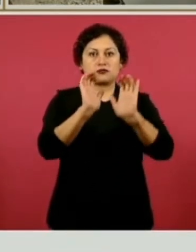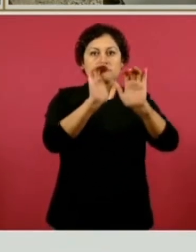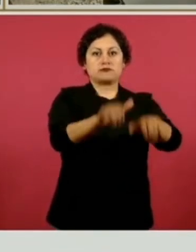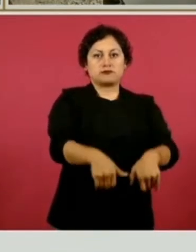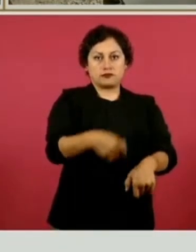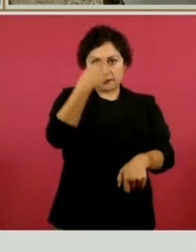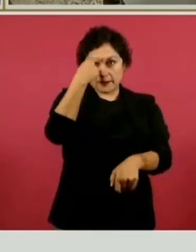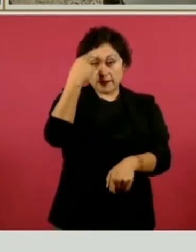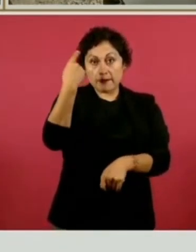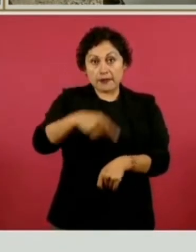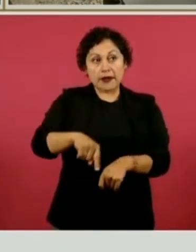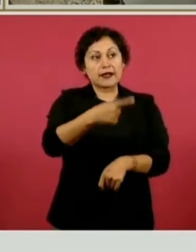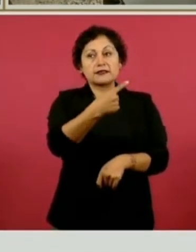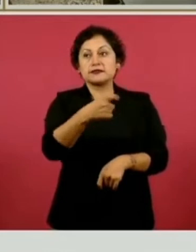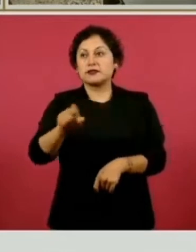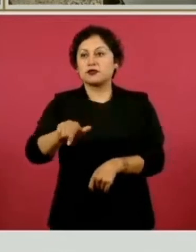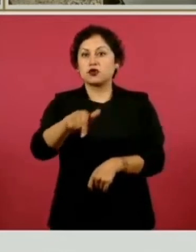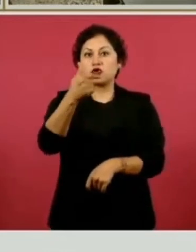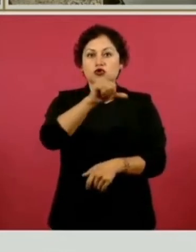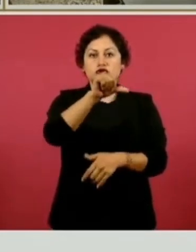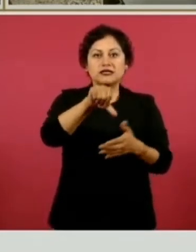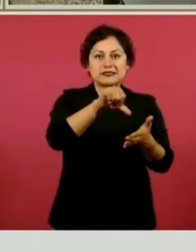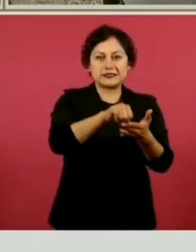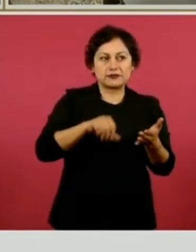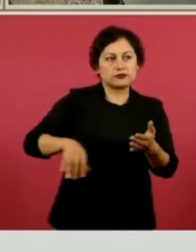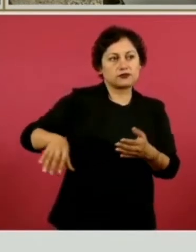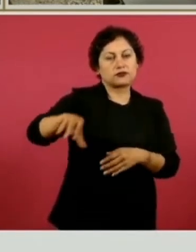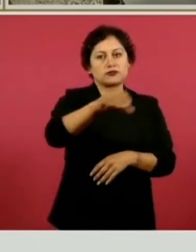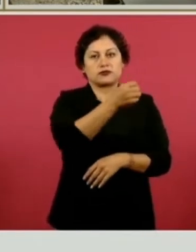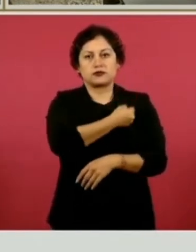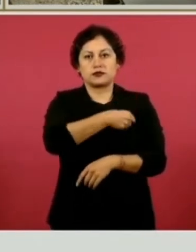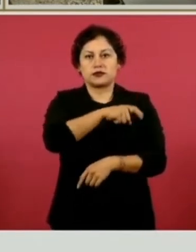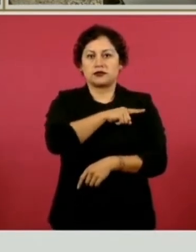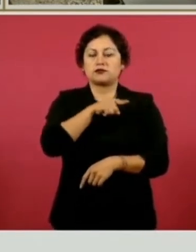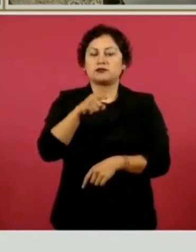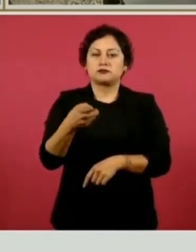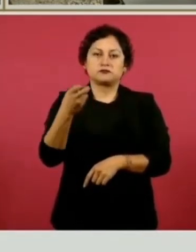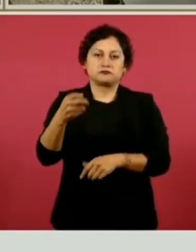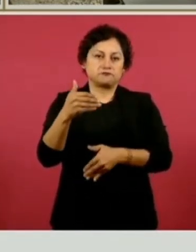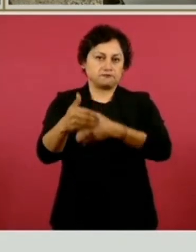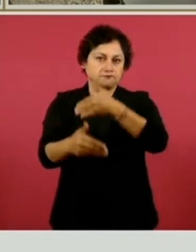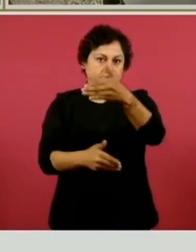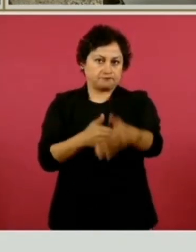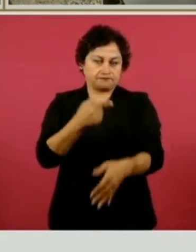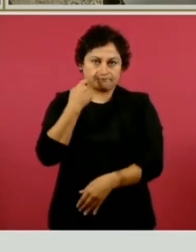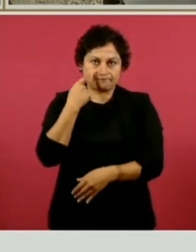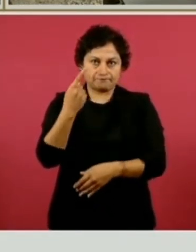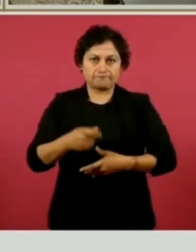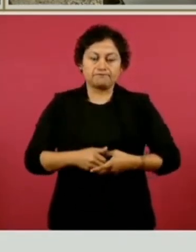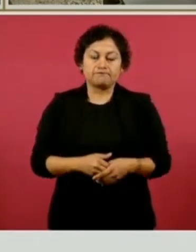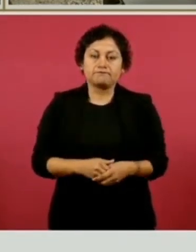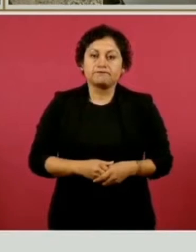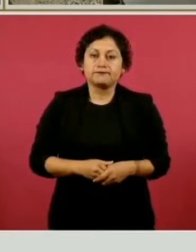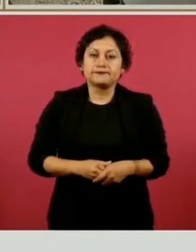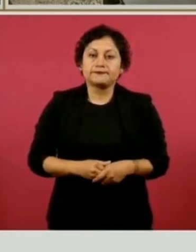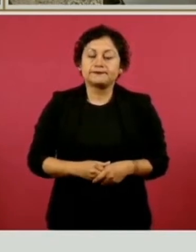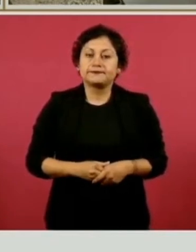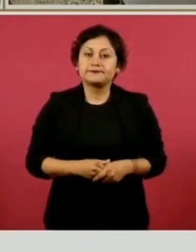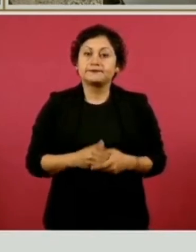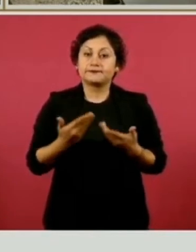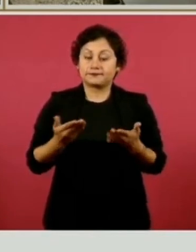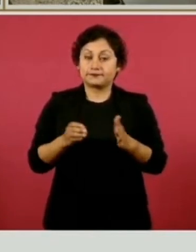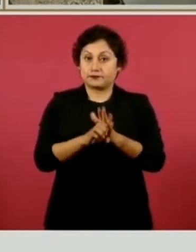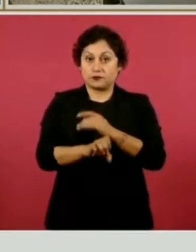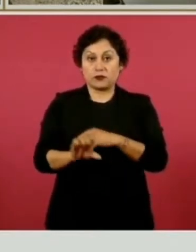centros de salud. Llevamos un 90 por ciento de avance en la parte de enfermería. En el caso de